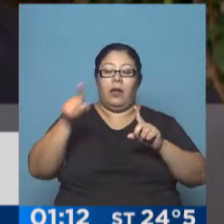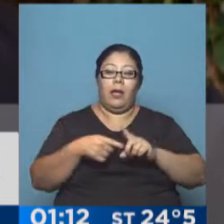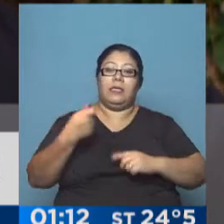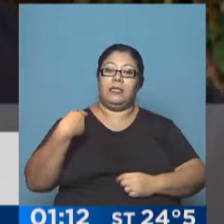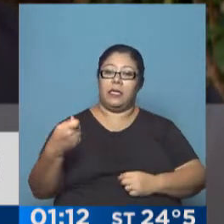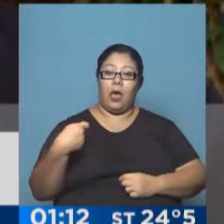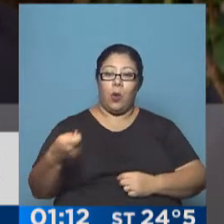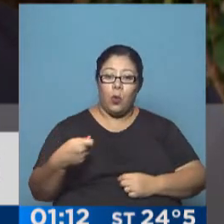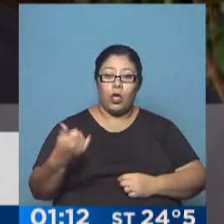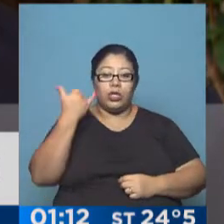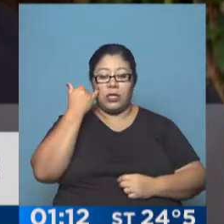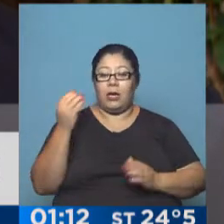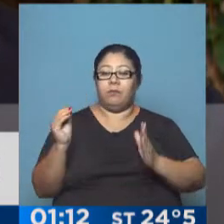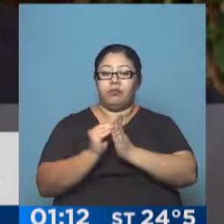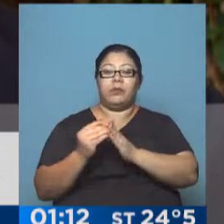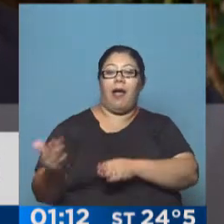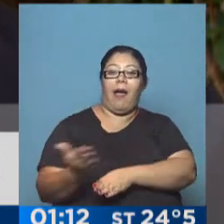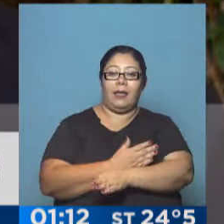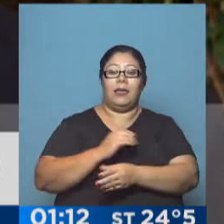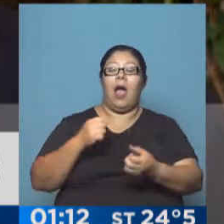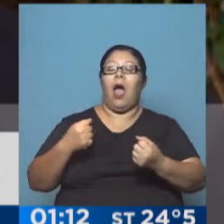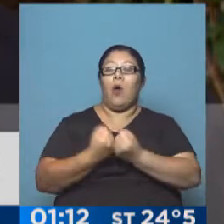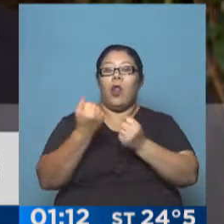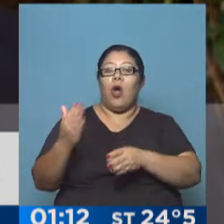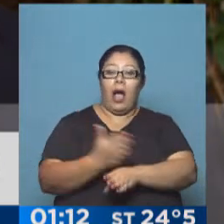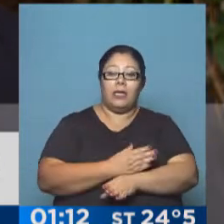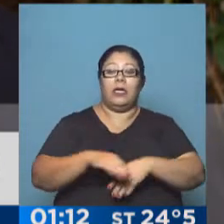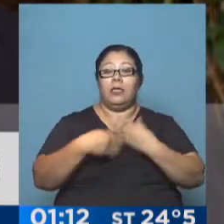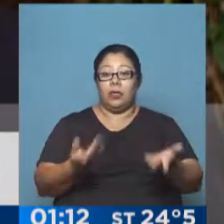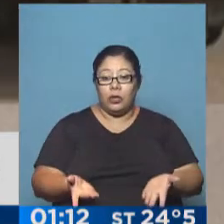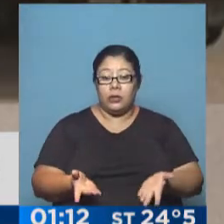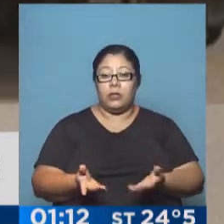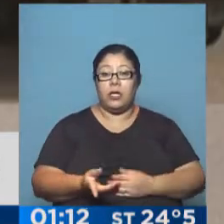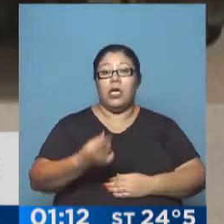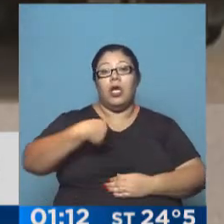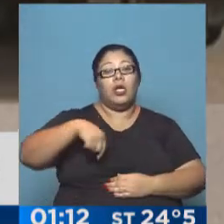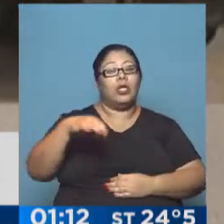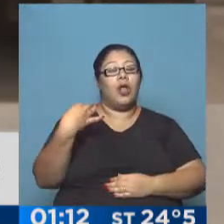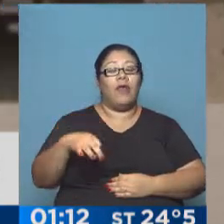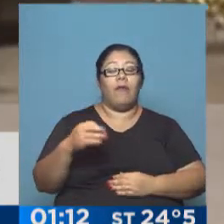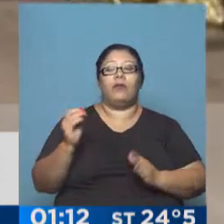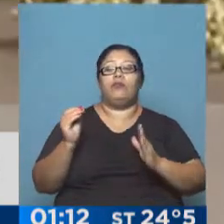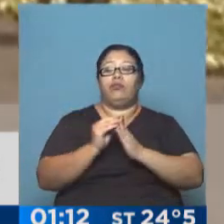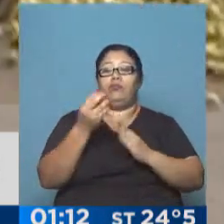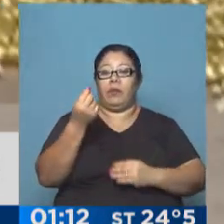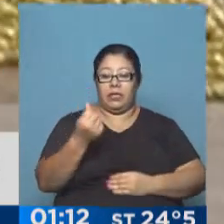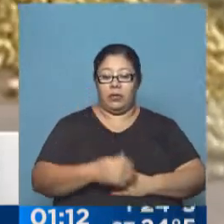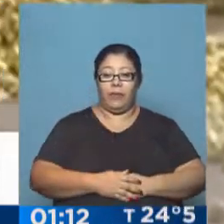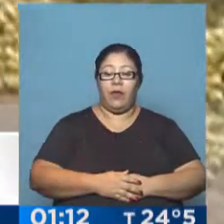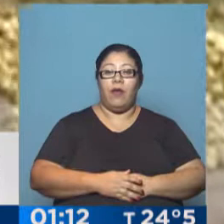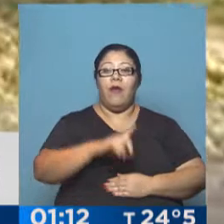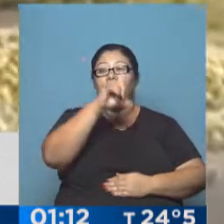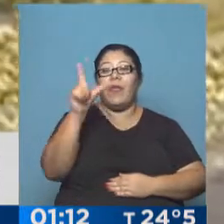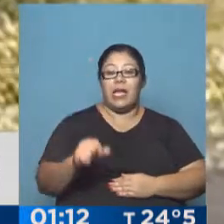se fijan y por lo tanto nosotros lo único que hacemos es acomponer una tarifa a base de esos costos. Desde la Federación Argentina de Entidades